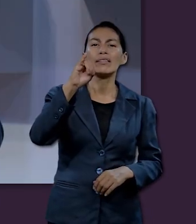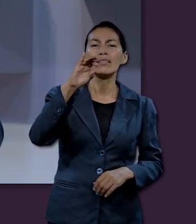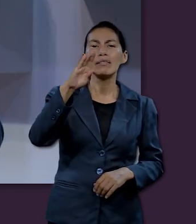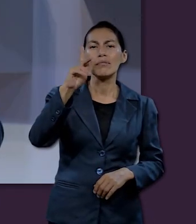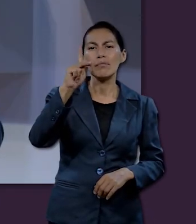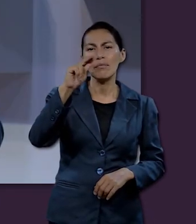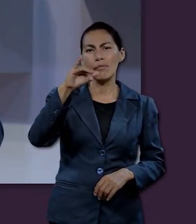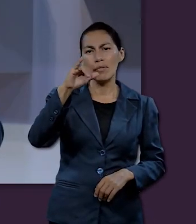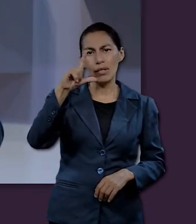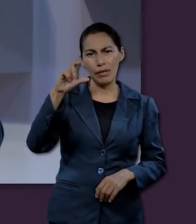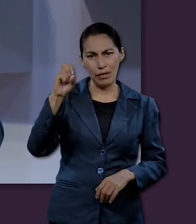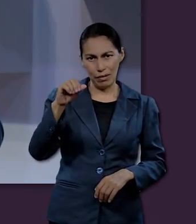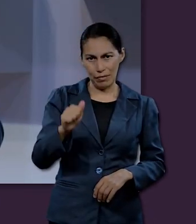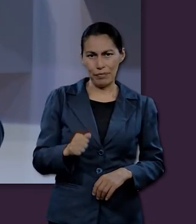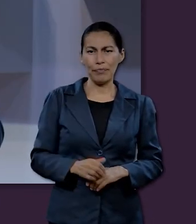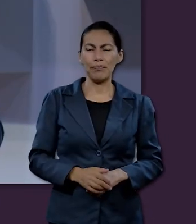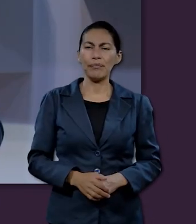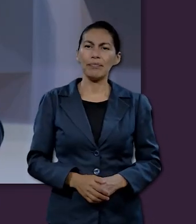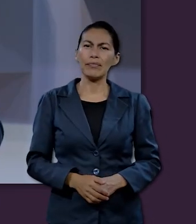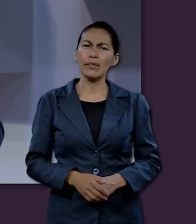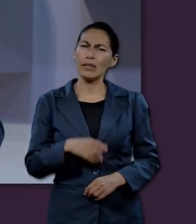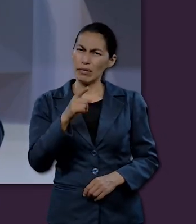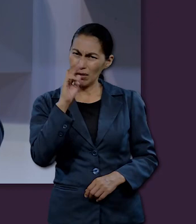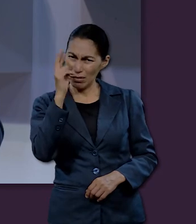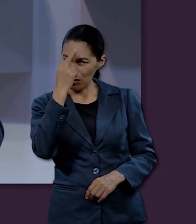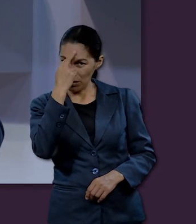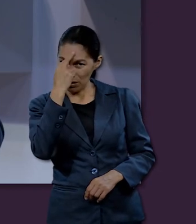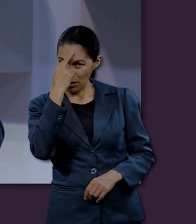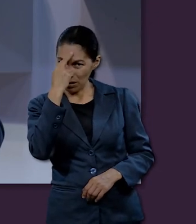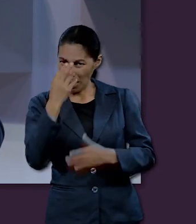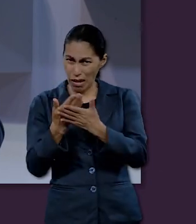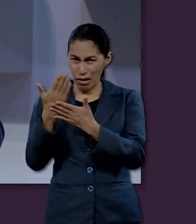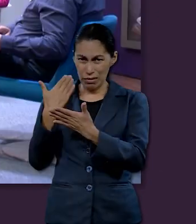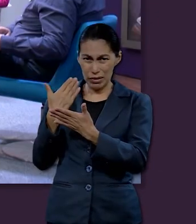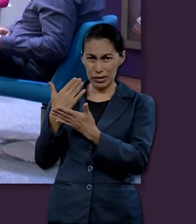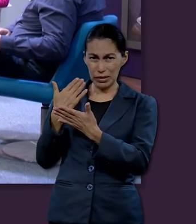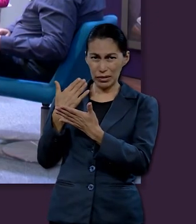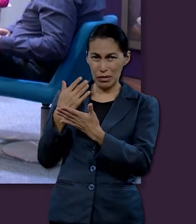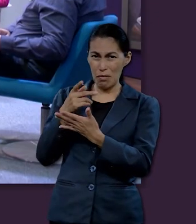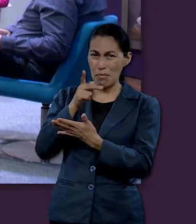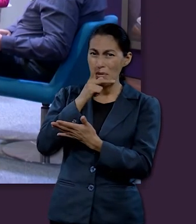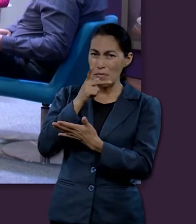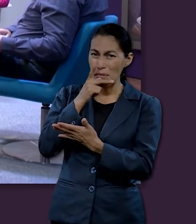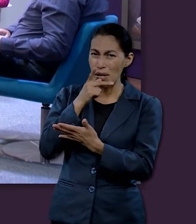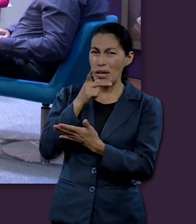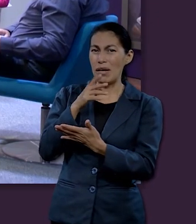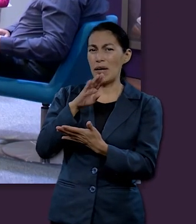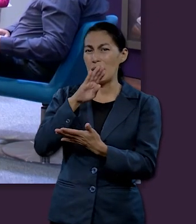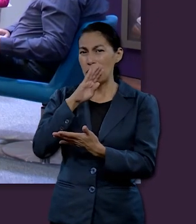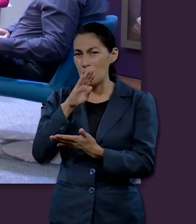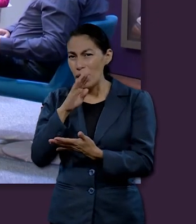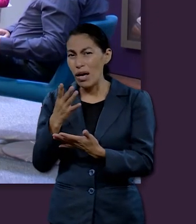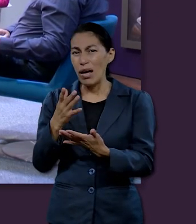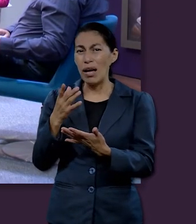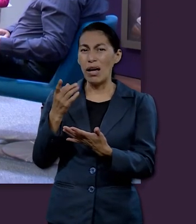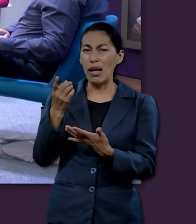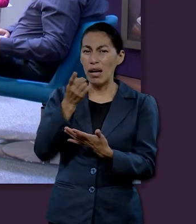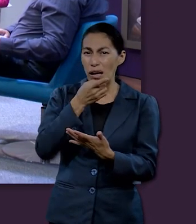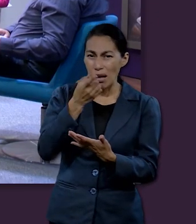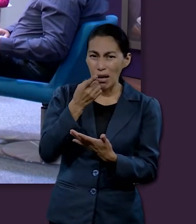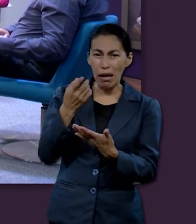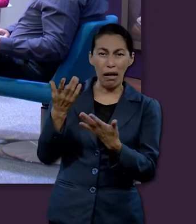recuerdan haber recibido una disciplina de sus padres? ¿Cómo les fue? ¿Qué